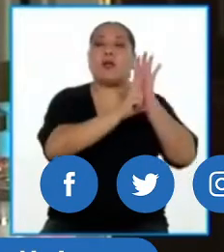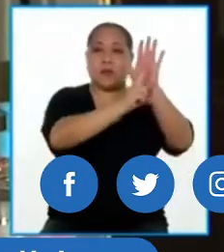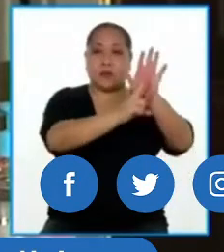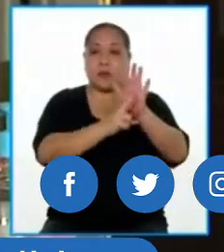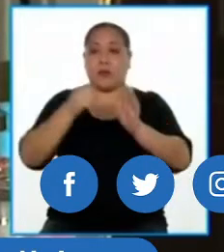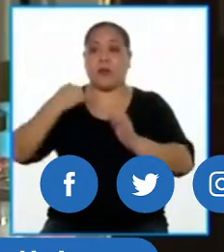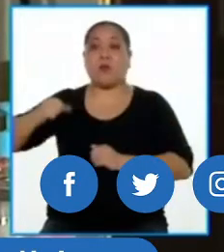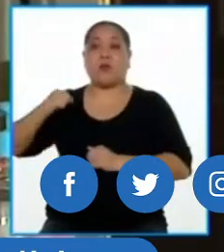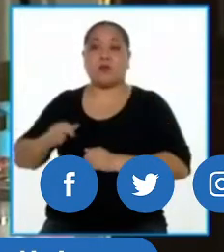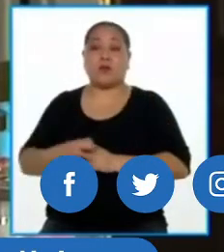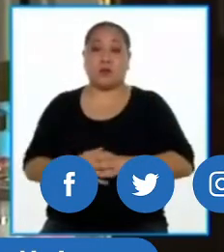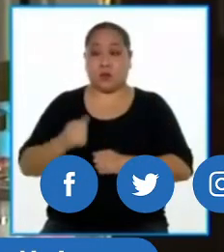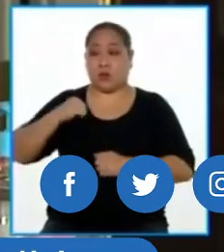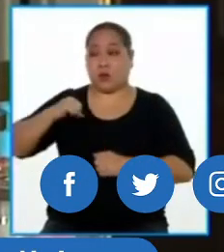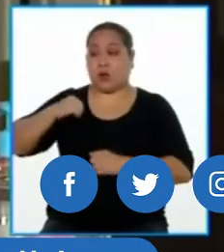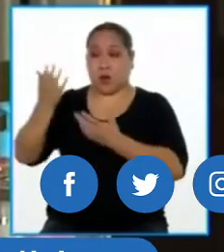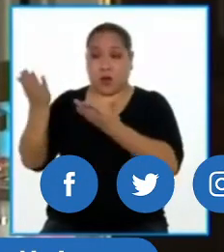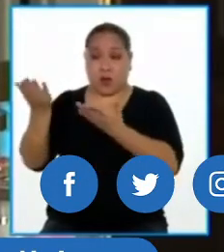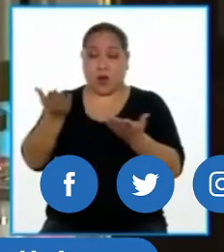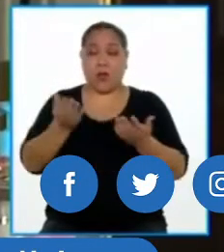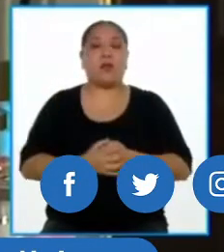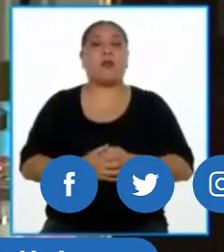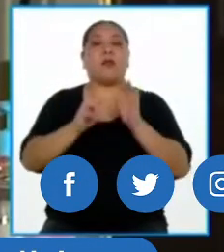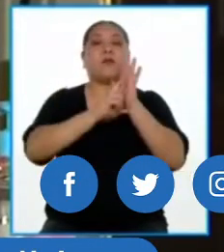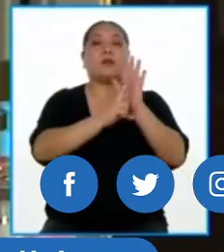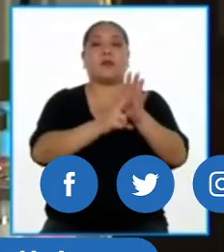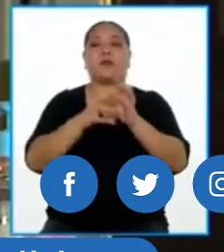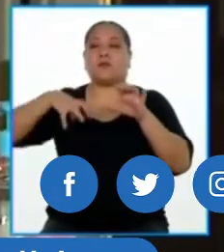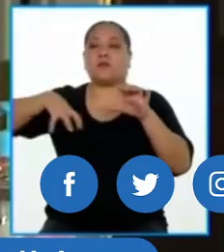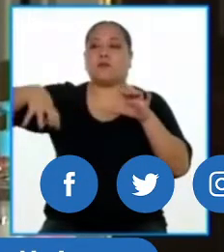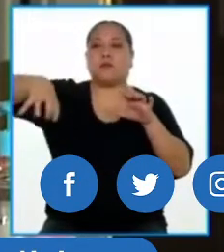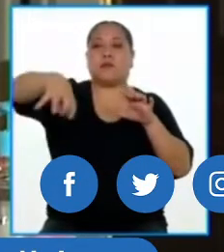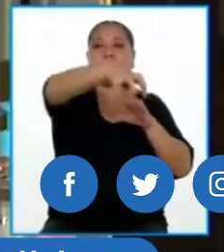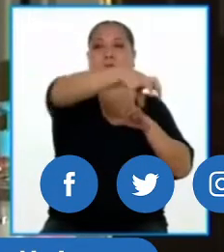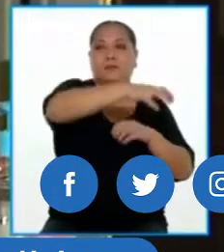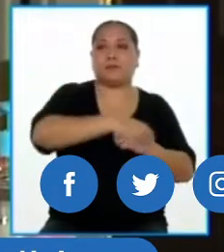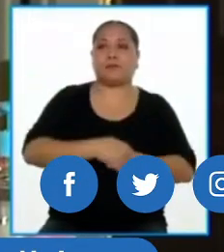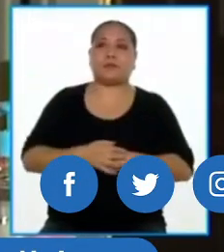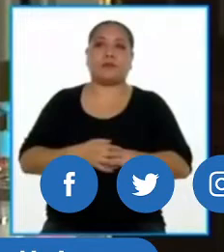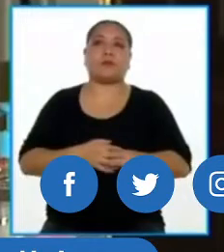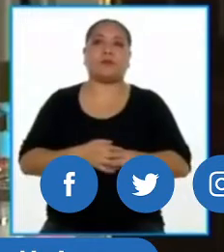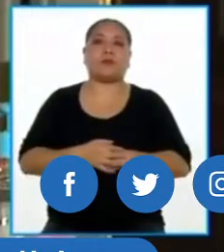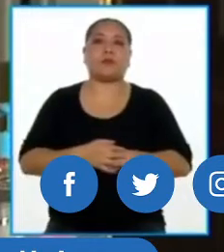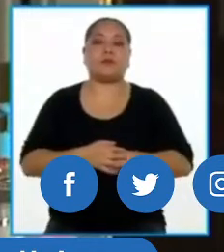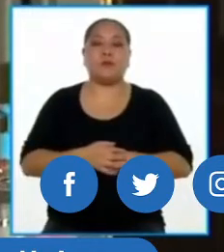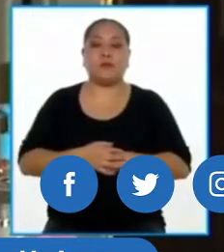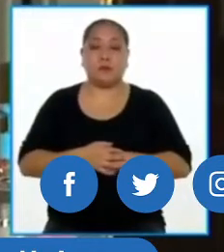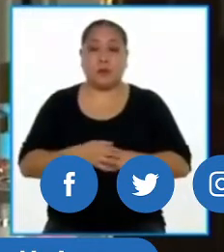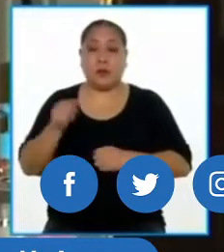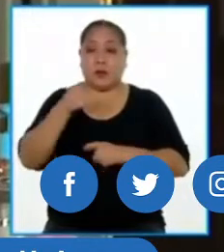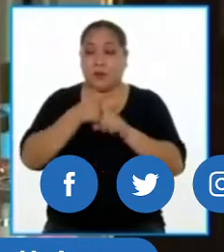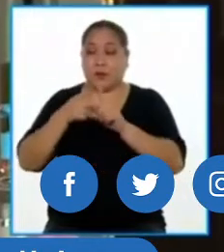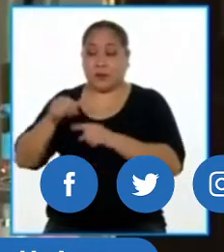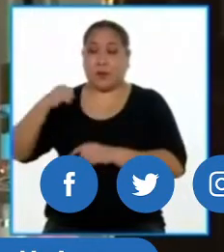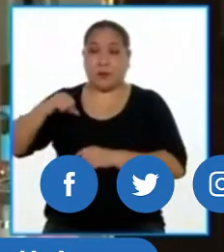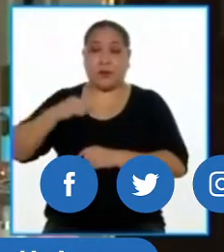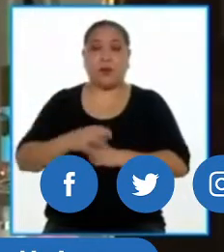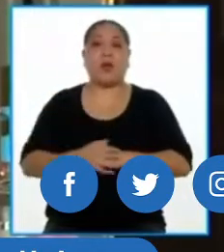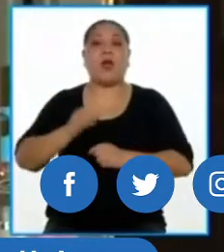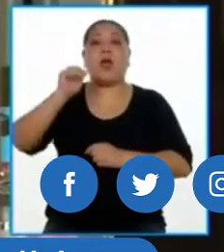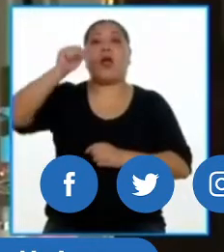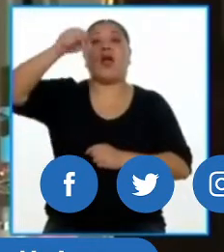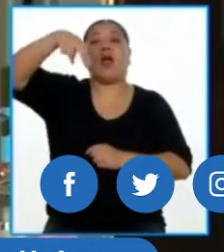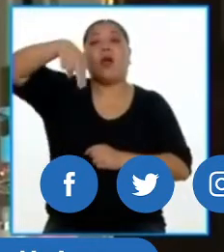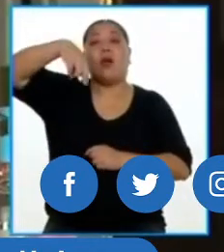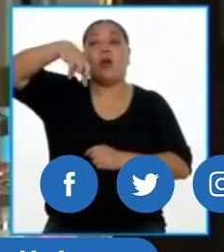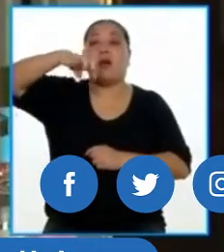municipalidades, los alcaldes, representantes de Mancomunidades Regionales, o perdón, Mancomunidades Municipales, AMPE,